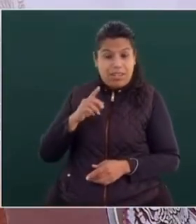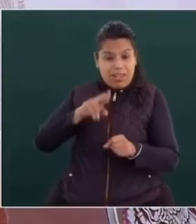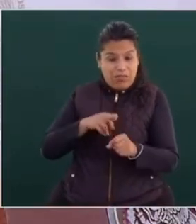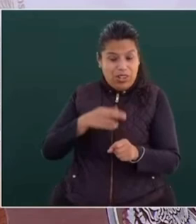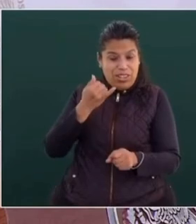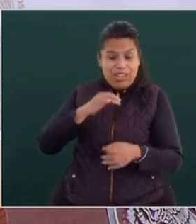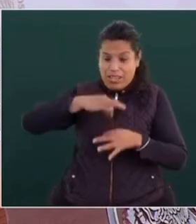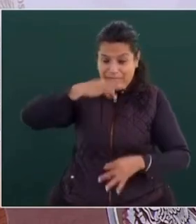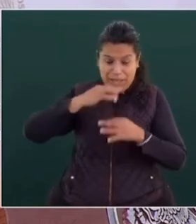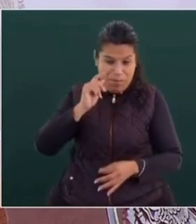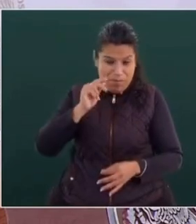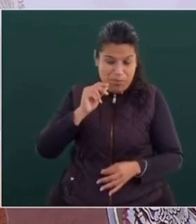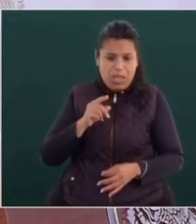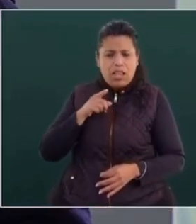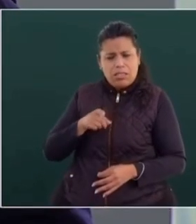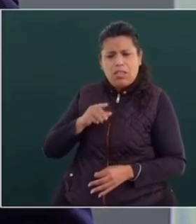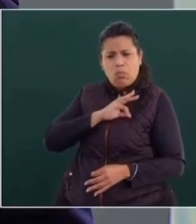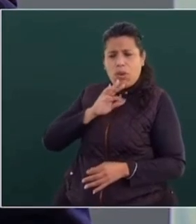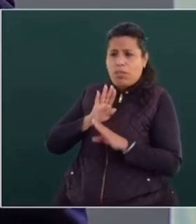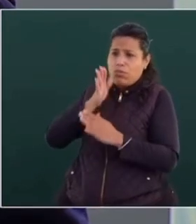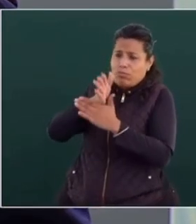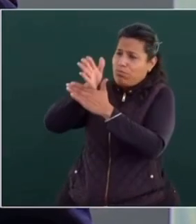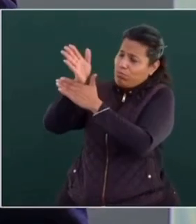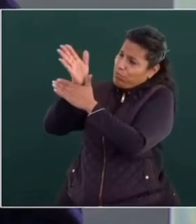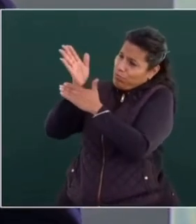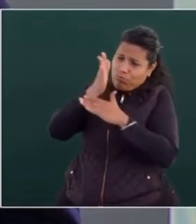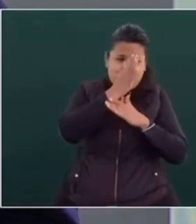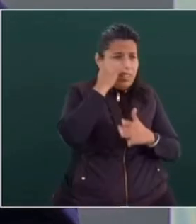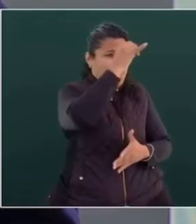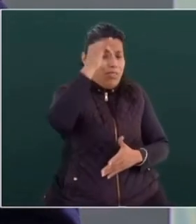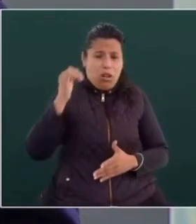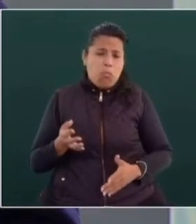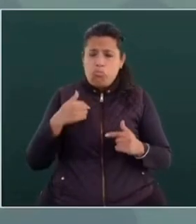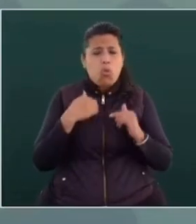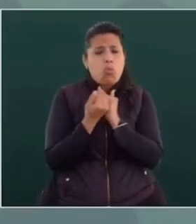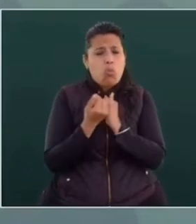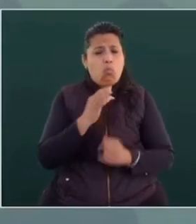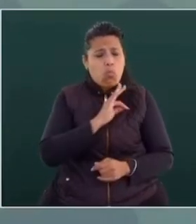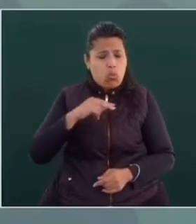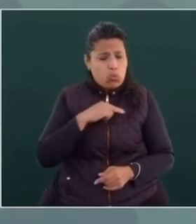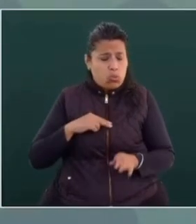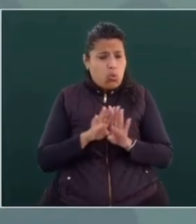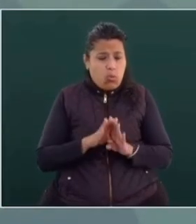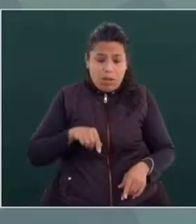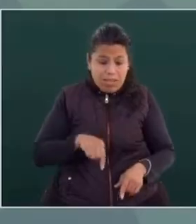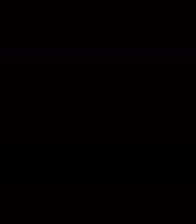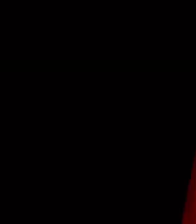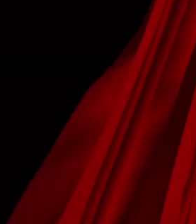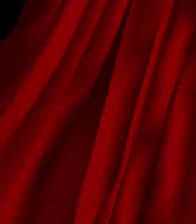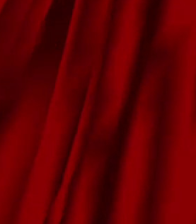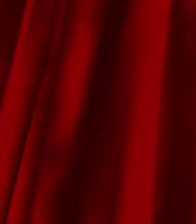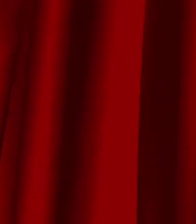sus productos hasta lo más lejos, ¿por qué no vamos a jugar nosotros? Son medicinas.